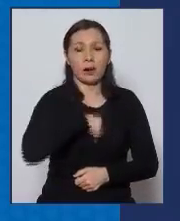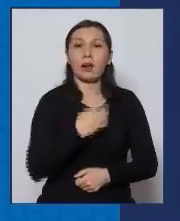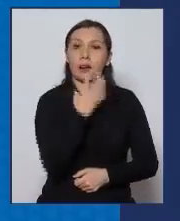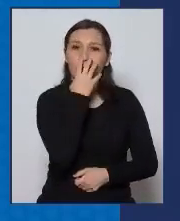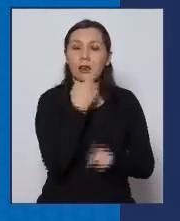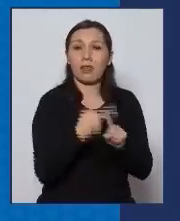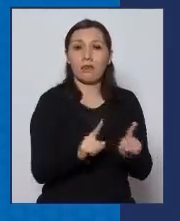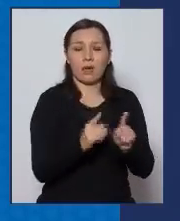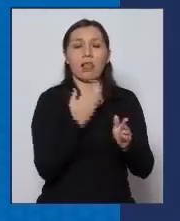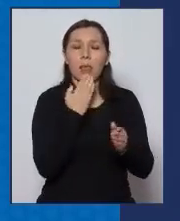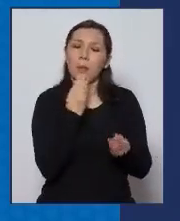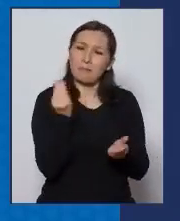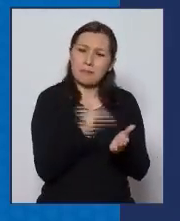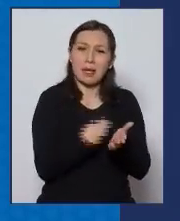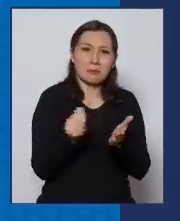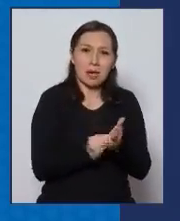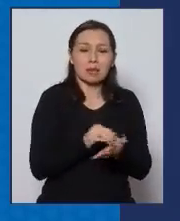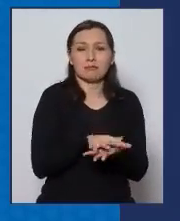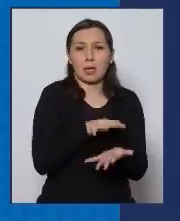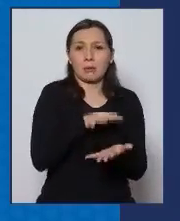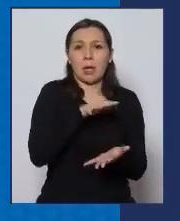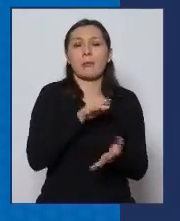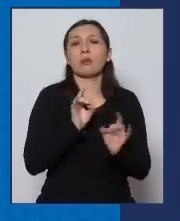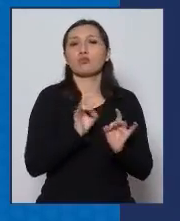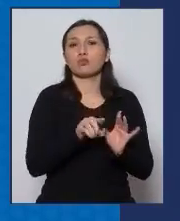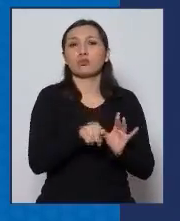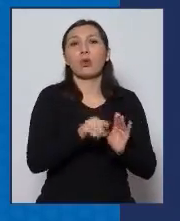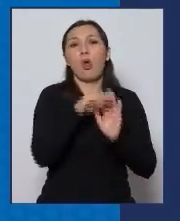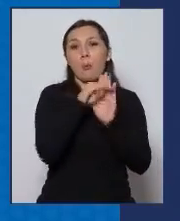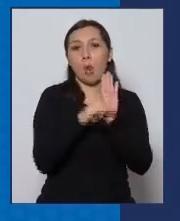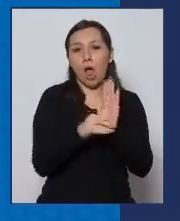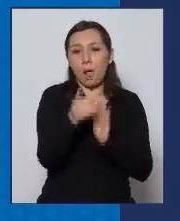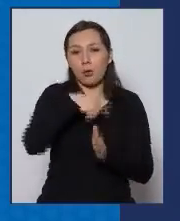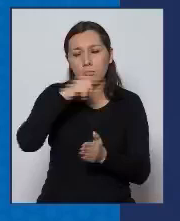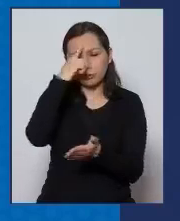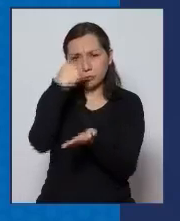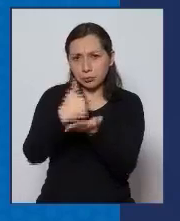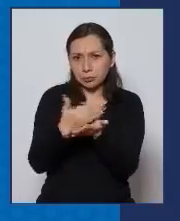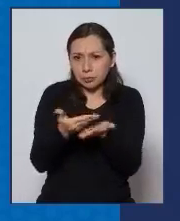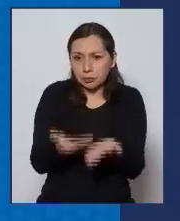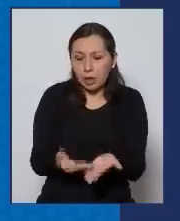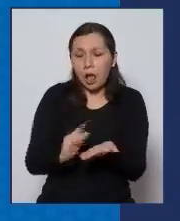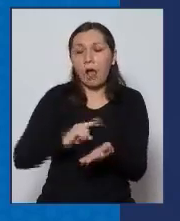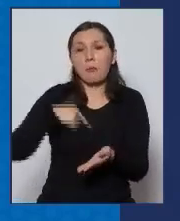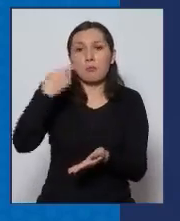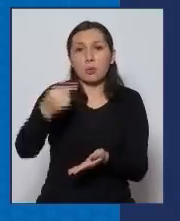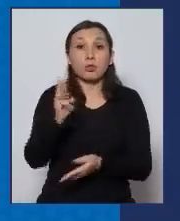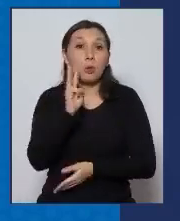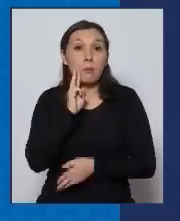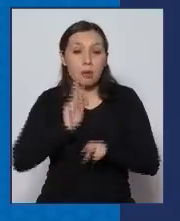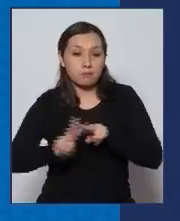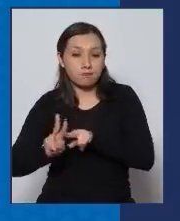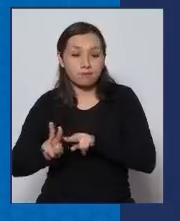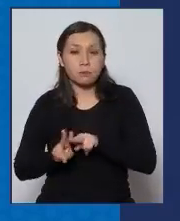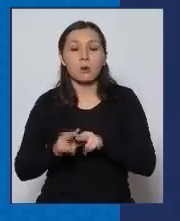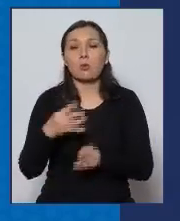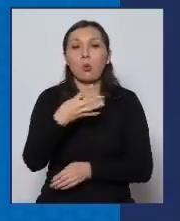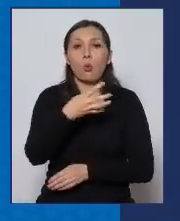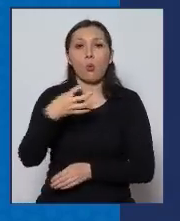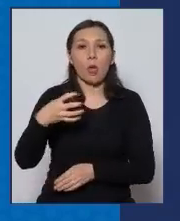través de ventiladores mecánicos clásicos, el programa que nos hemos trazado estos días hasta el próximo miércoles de